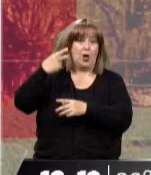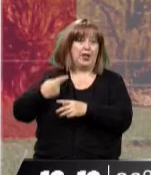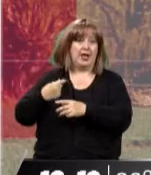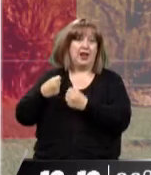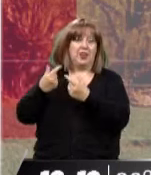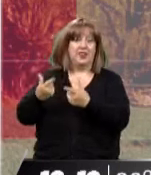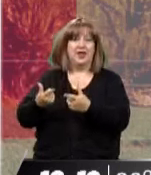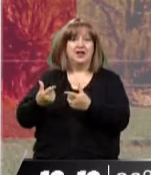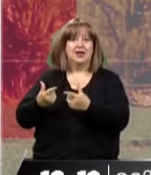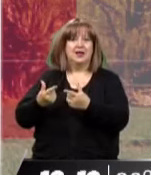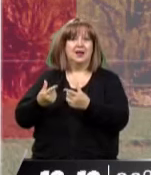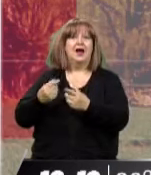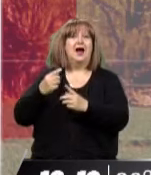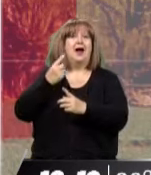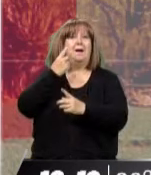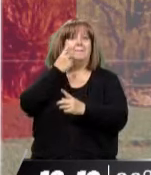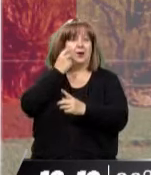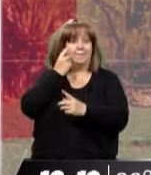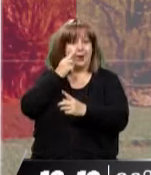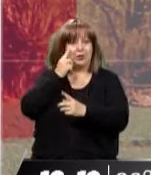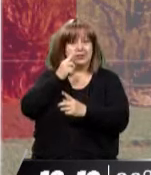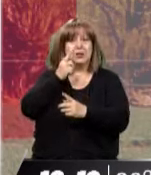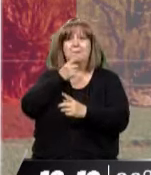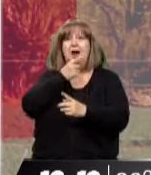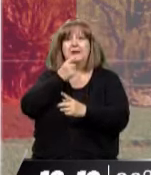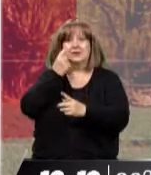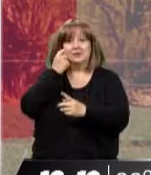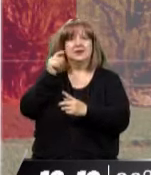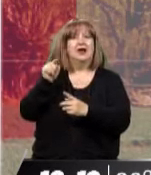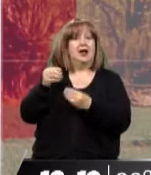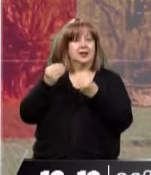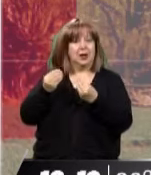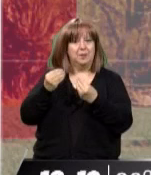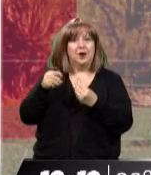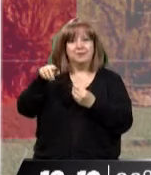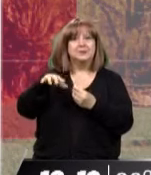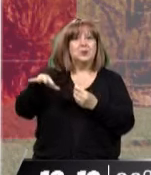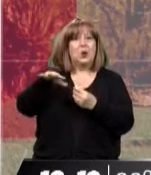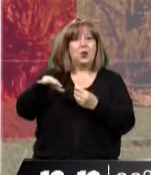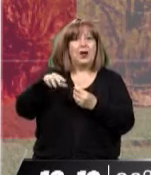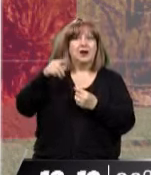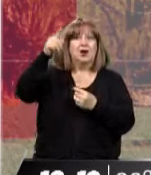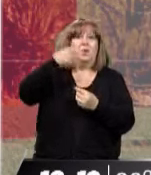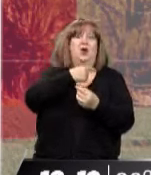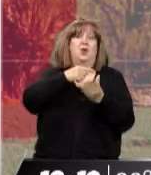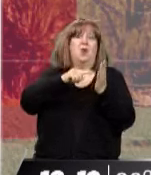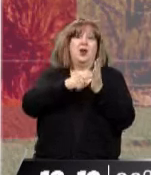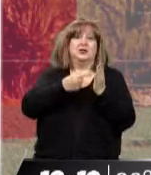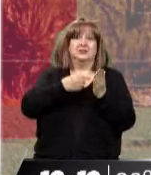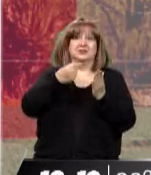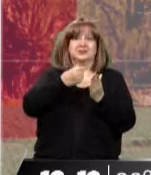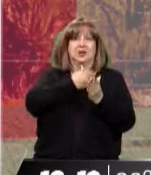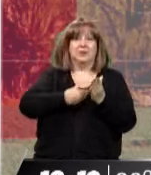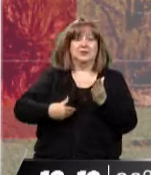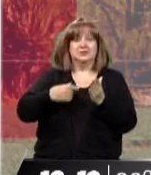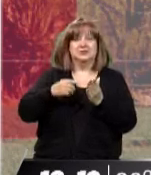que dijo cuando se conocieron las de pocos más de 21.000 hectáreas también que fueron, él también hablaba de pozos activos petroleros. Y hablaba